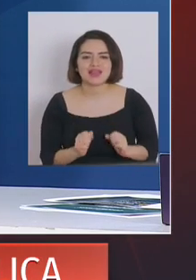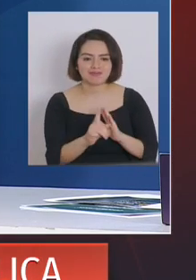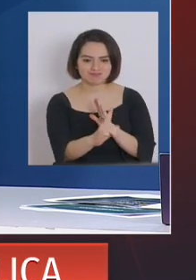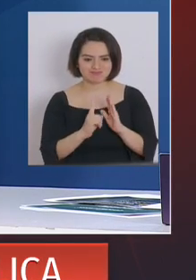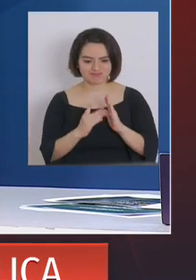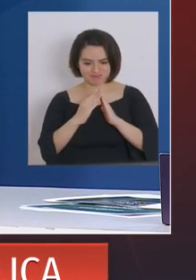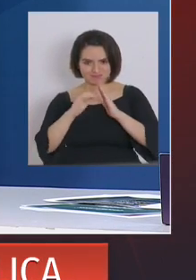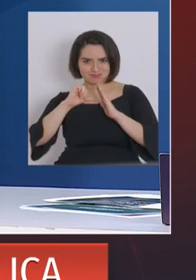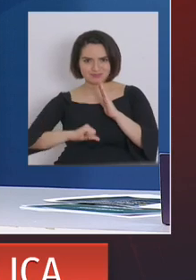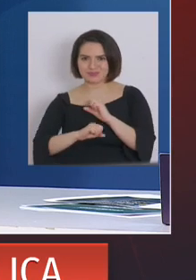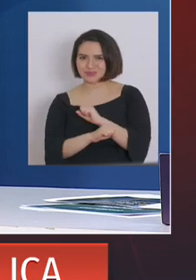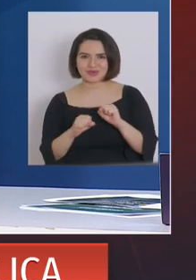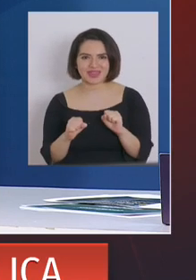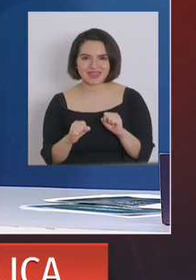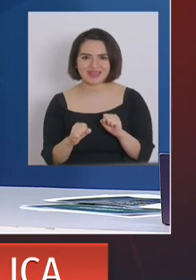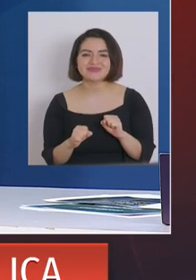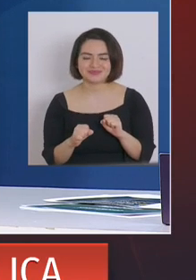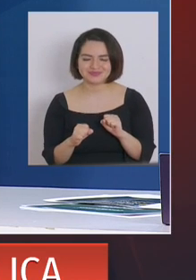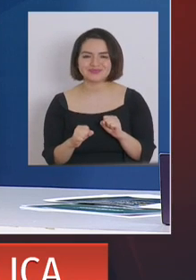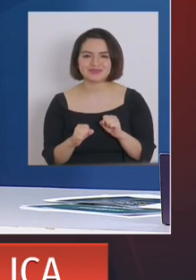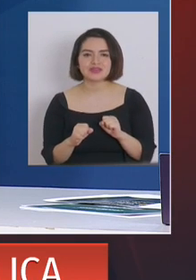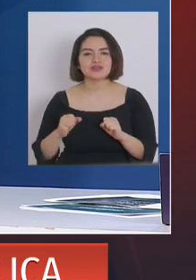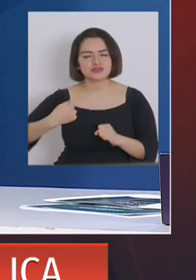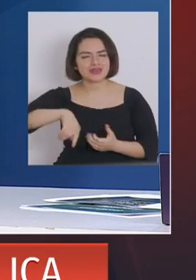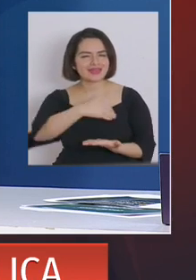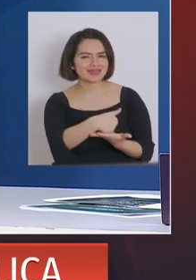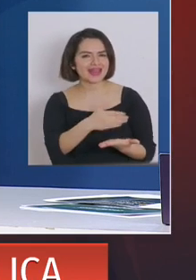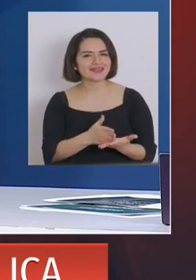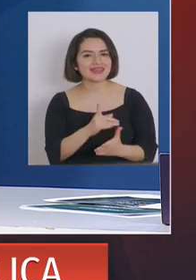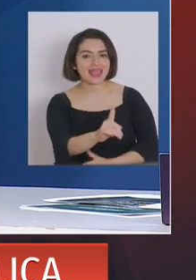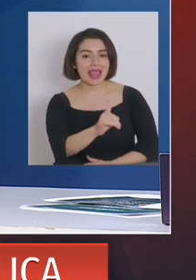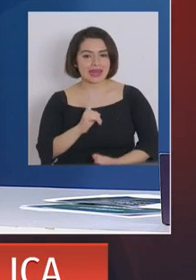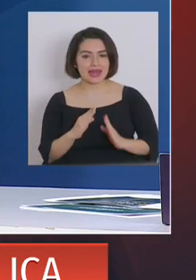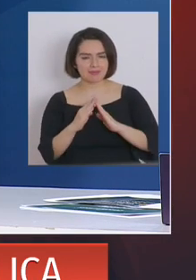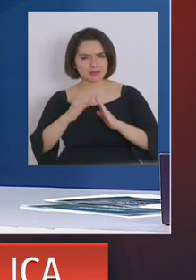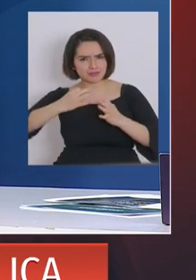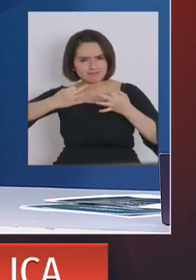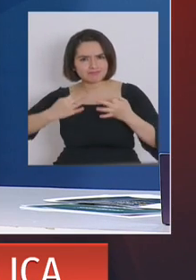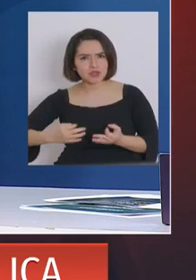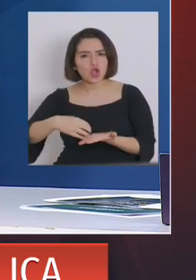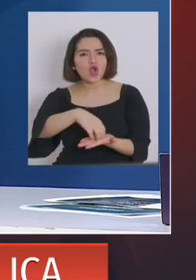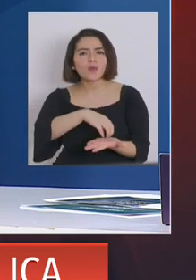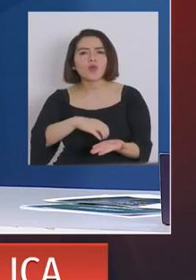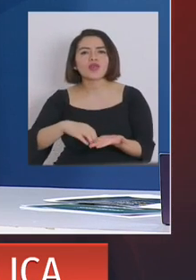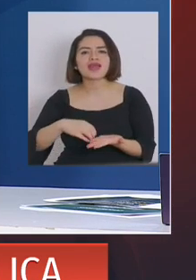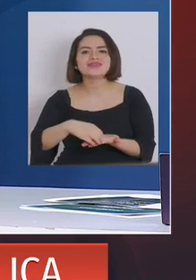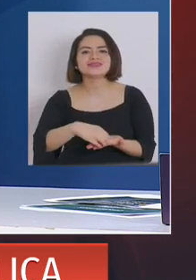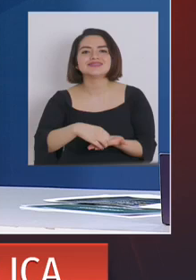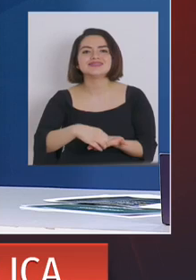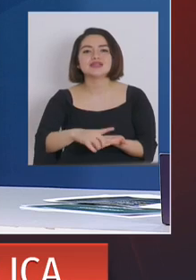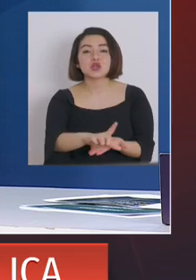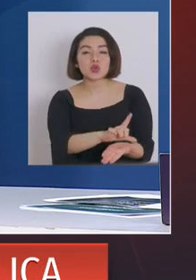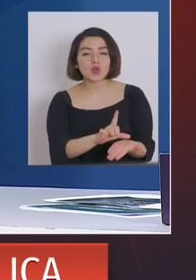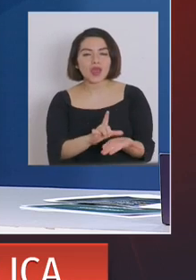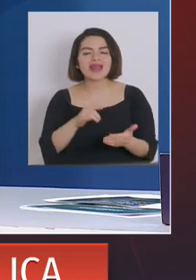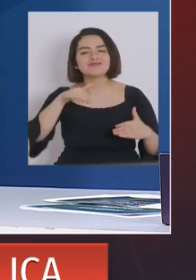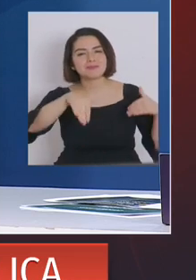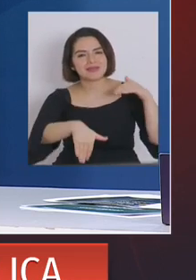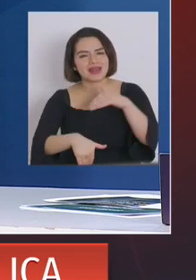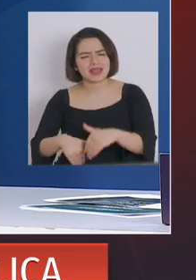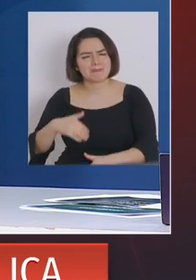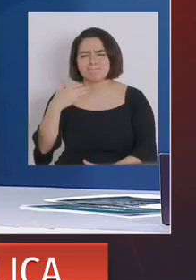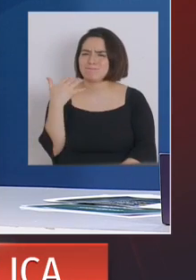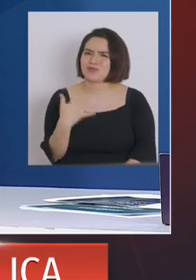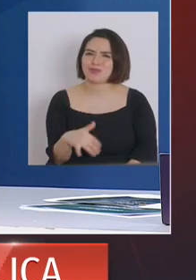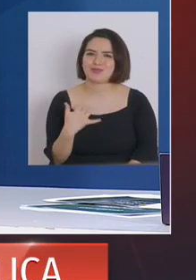aislamiento efectivo, por lo tanto, fortalecer esta estrategia de aislamiento efectivo en las comunas de los litorales es muy